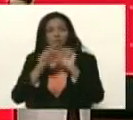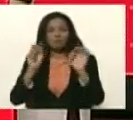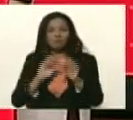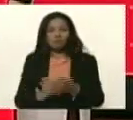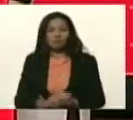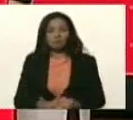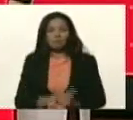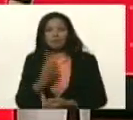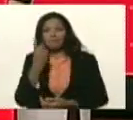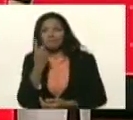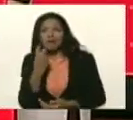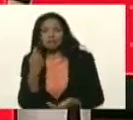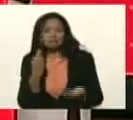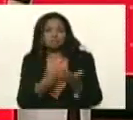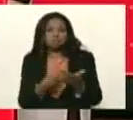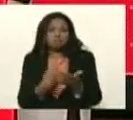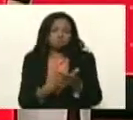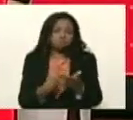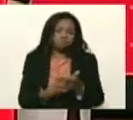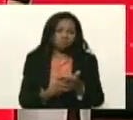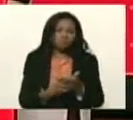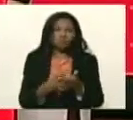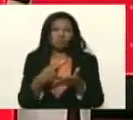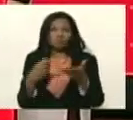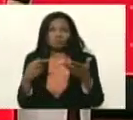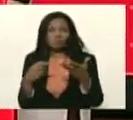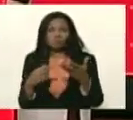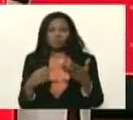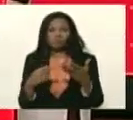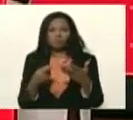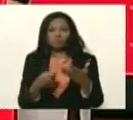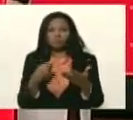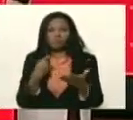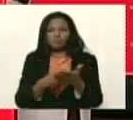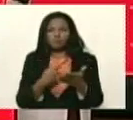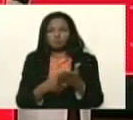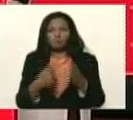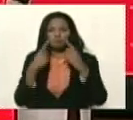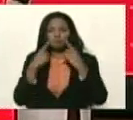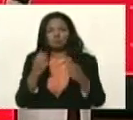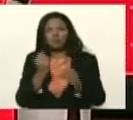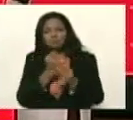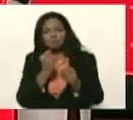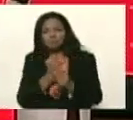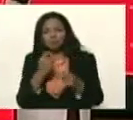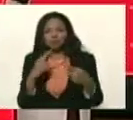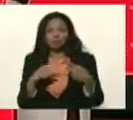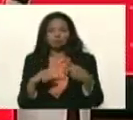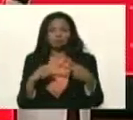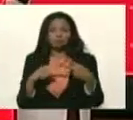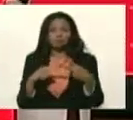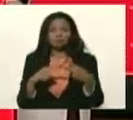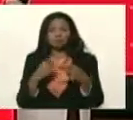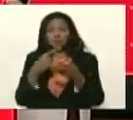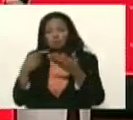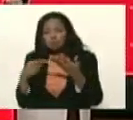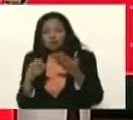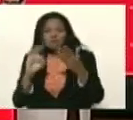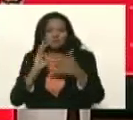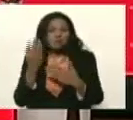de insuficiencias presupuestarias en materia salarial, beneficios laborales, y gastos de